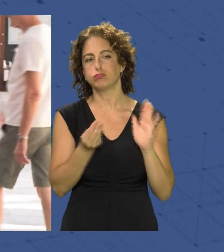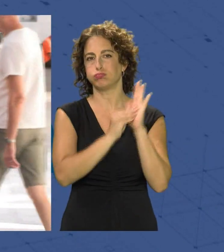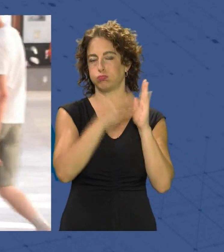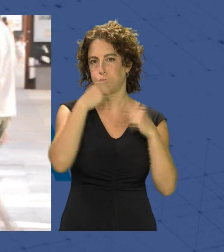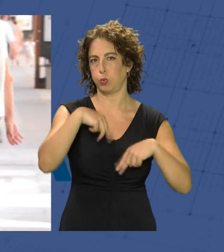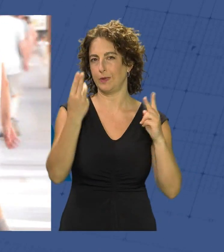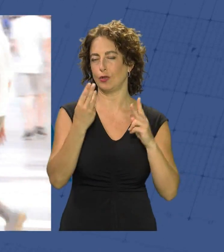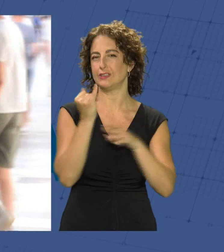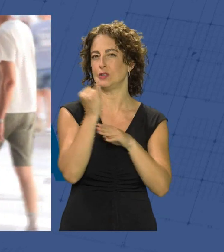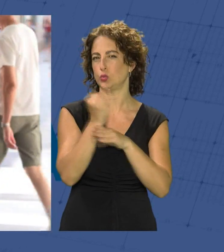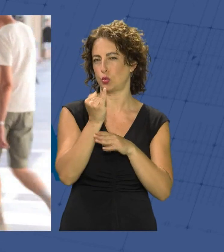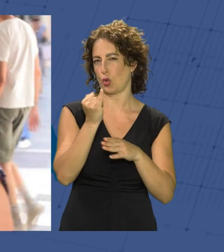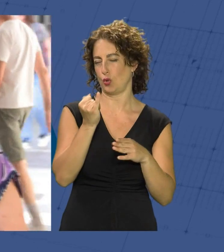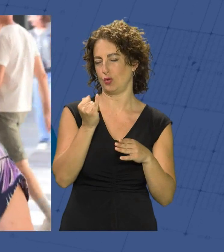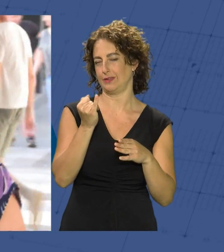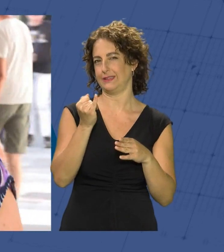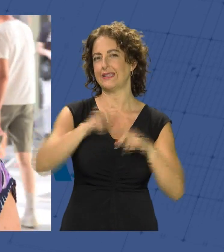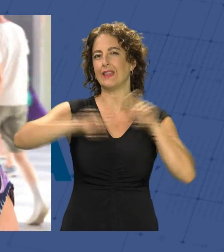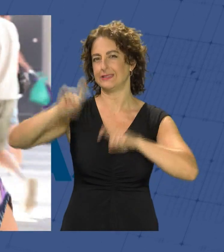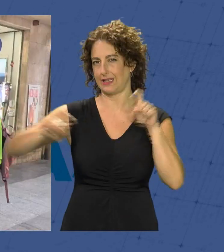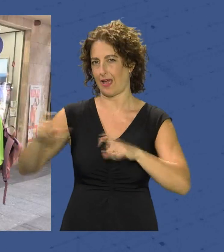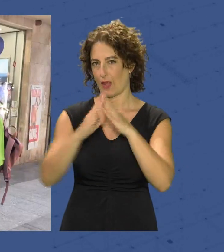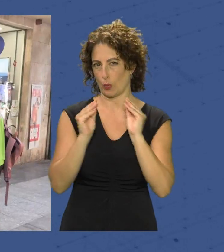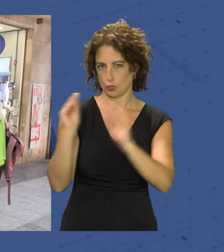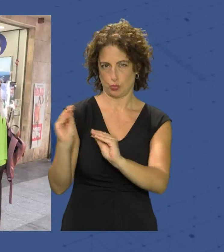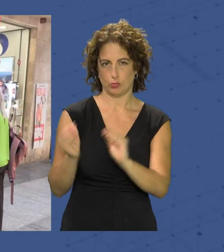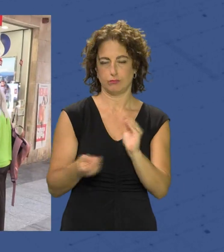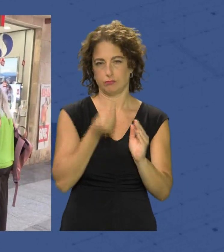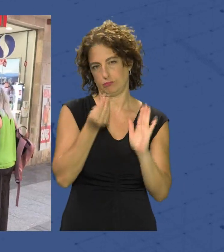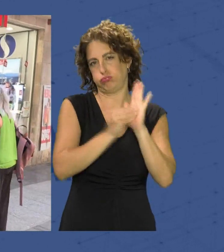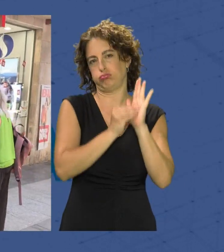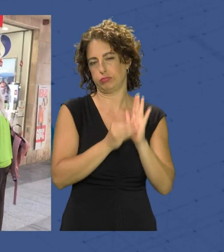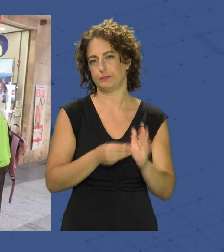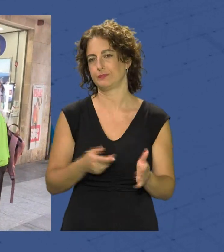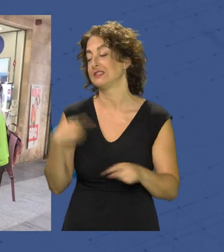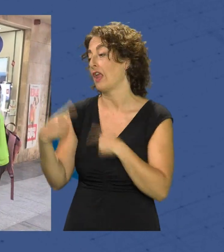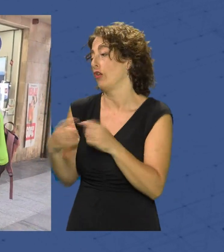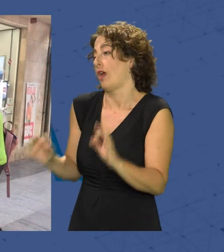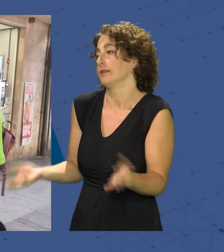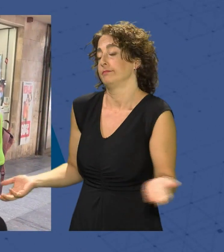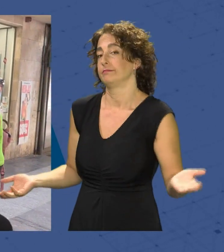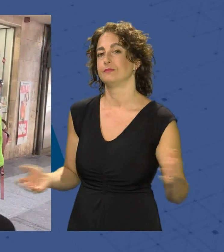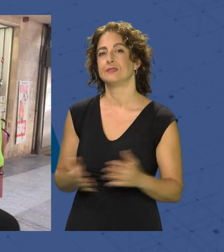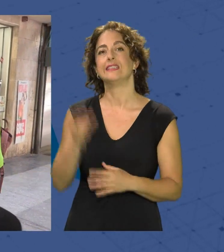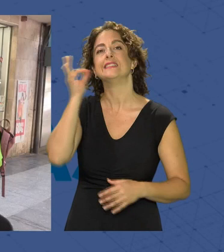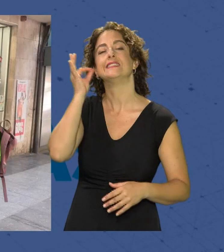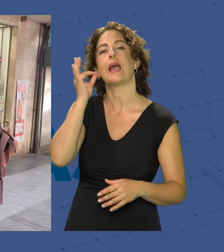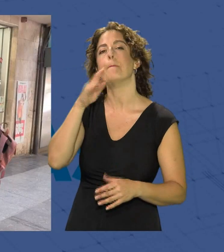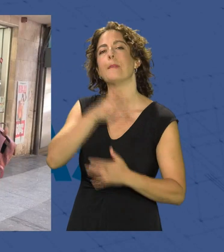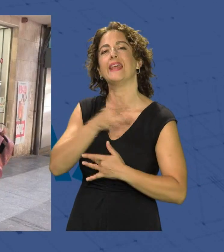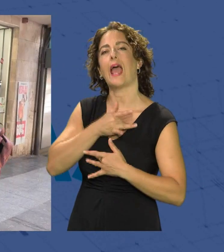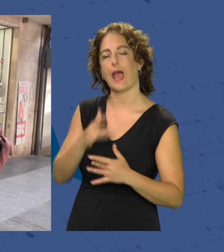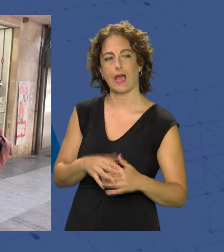Instituto de Estadística y Cartografía de Andalucía tradicional me va a parecer y en el de niña es María